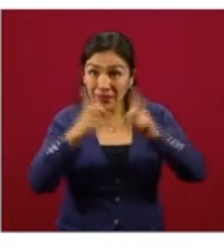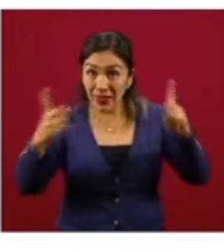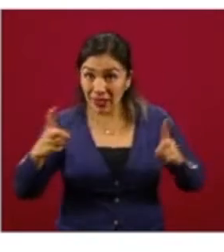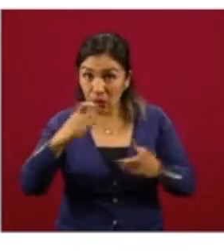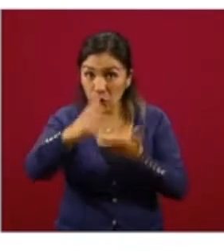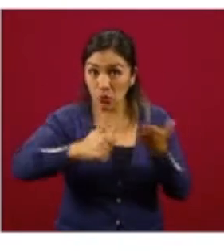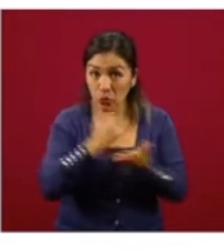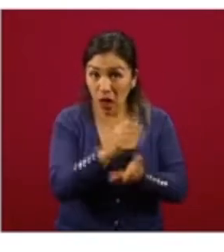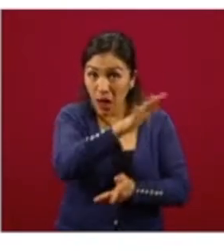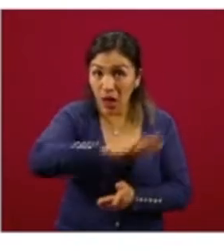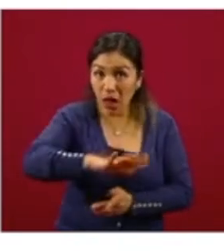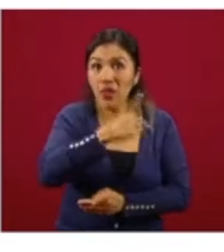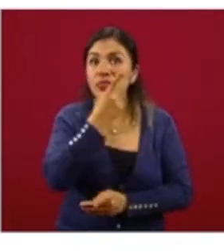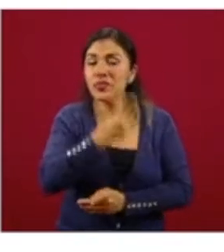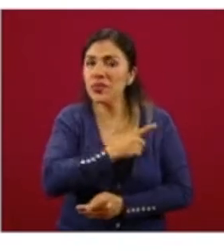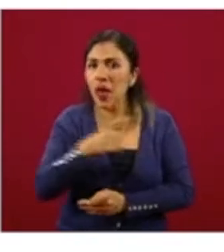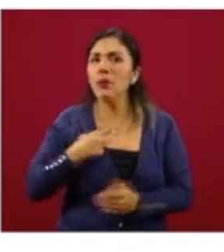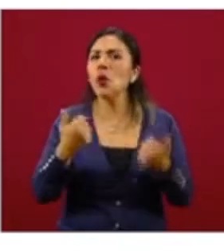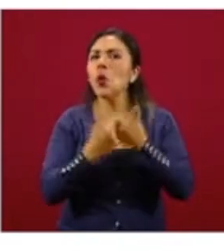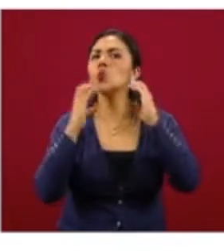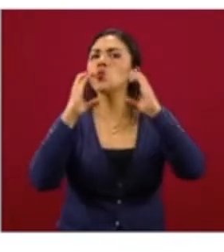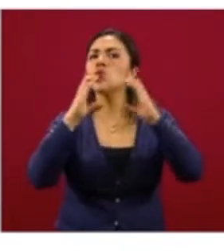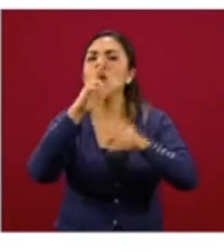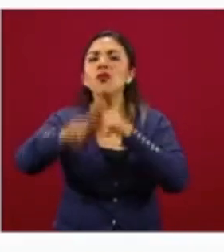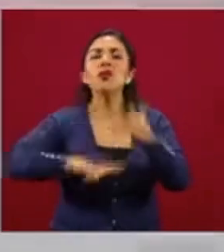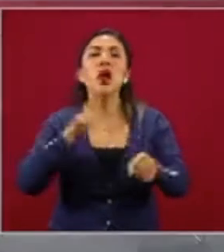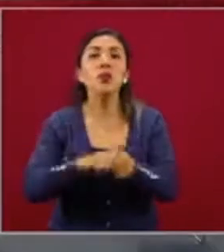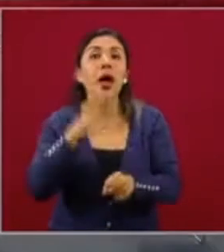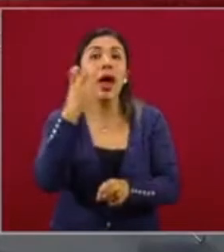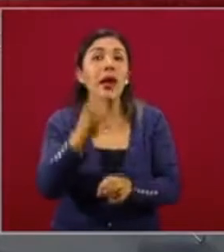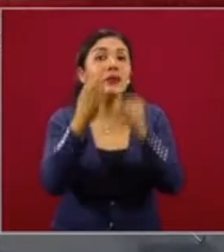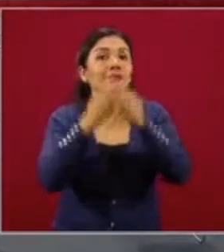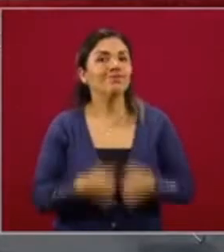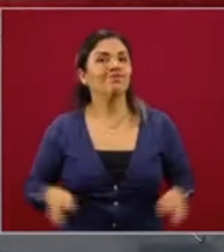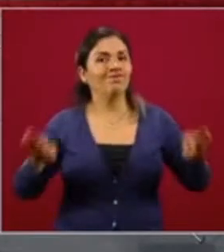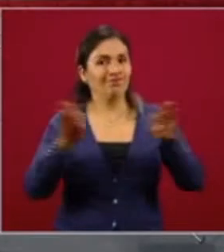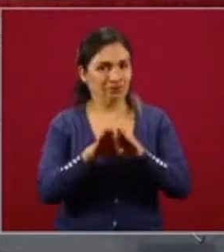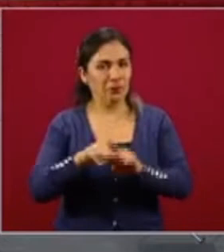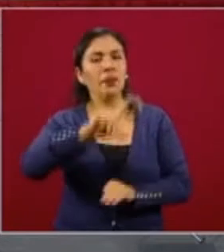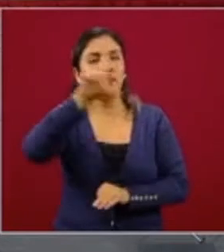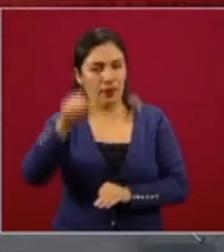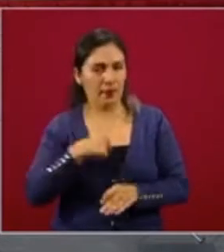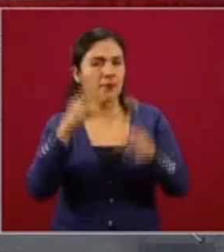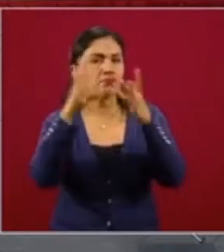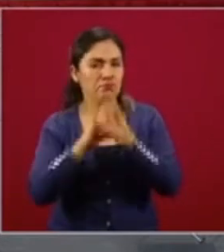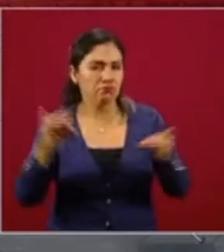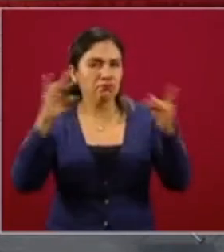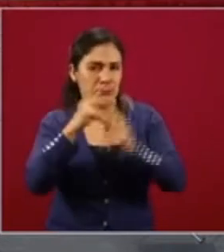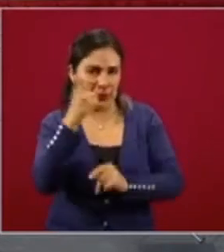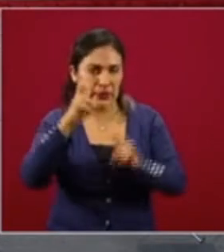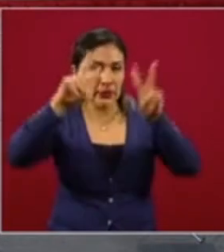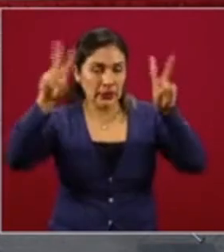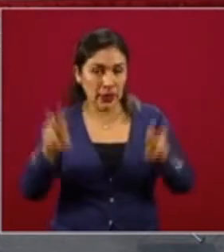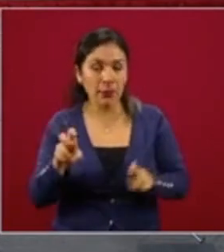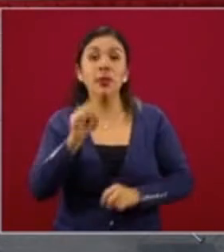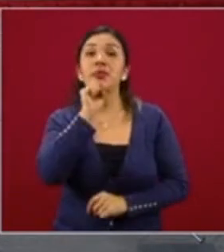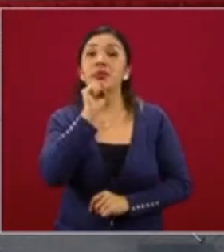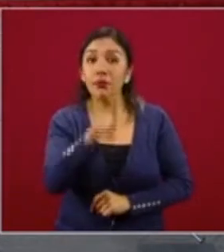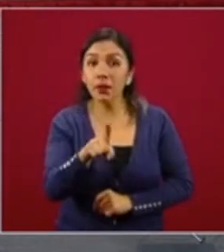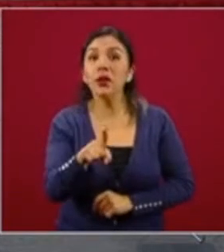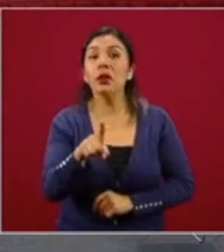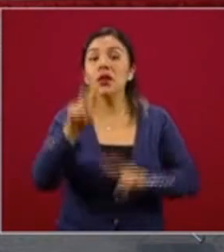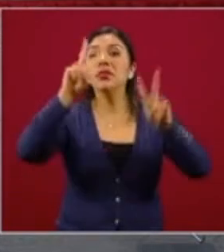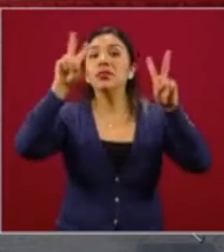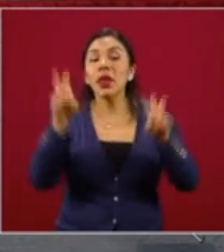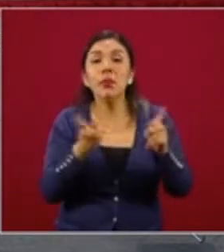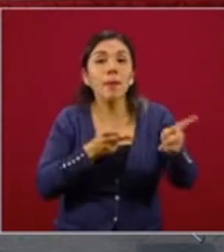esté basado en la sustentabilidad ambiental, es un principio fundamental. Más adelante vamos a hablar sobre ese tema, y además el